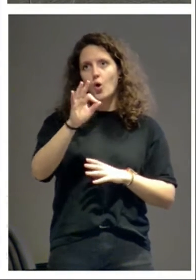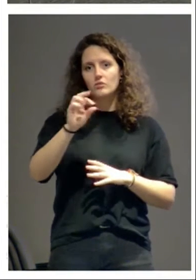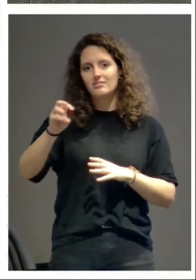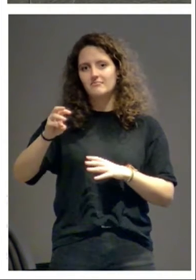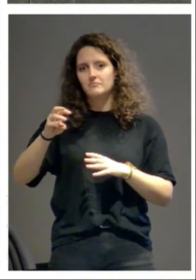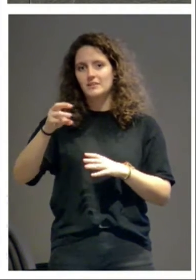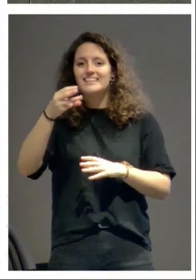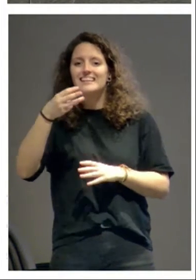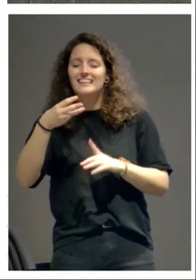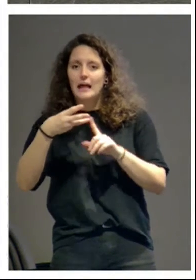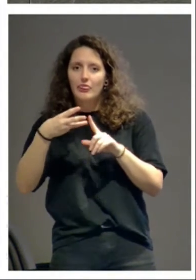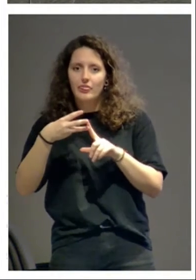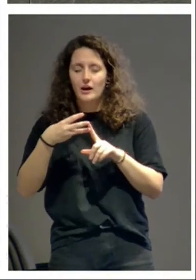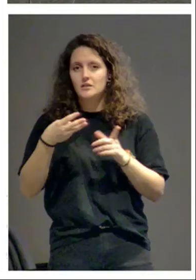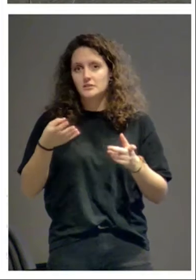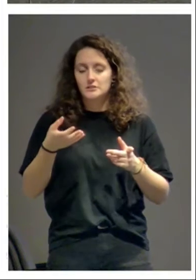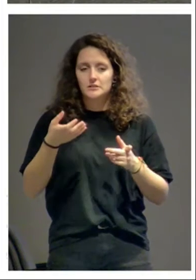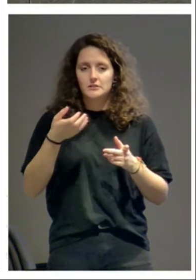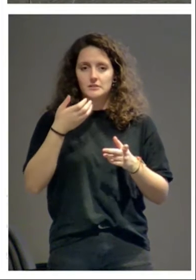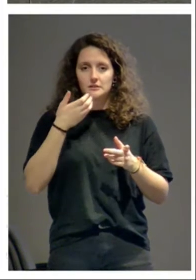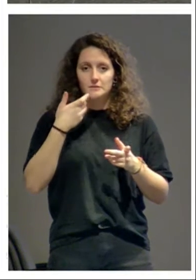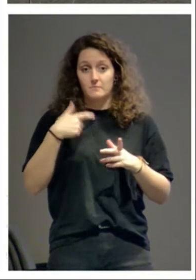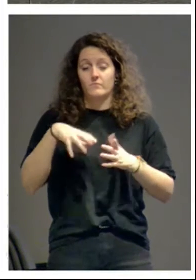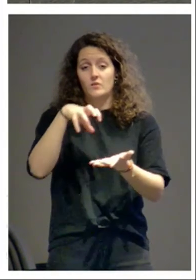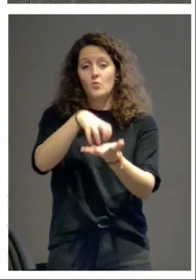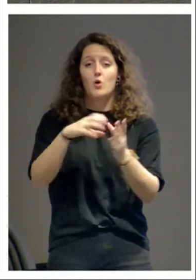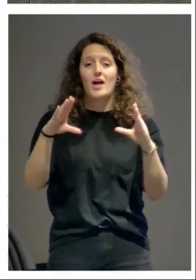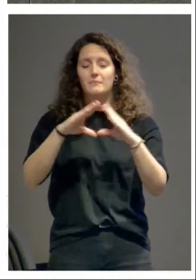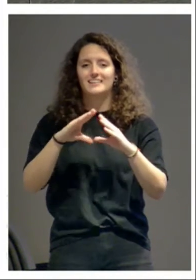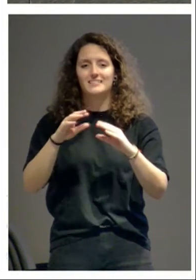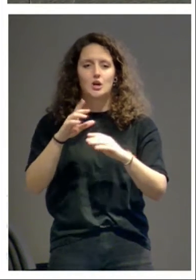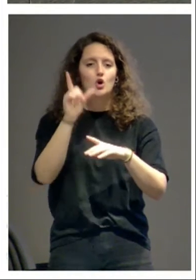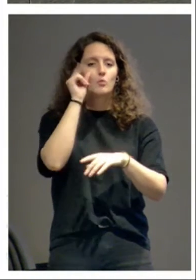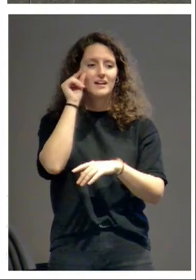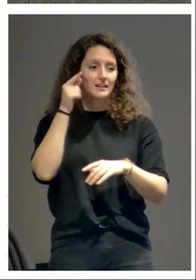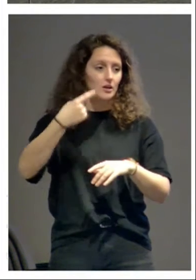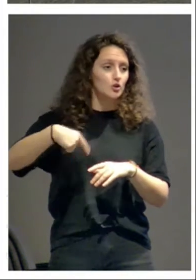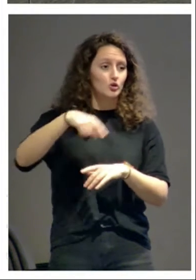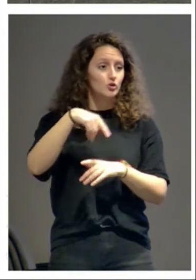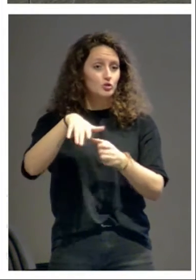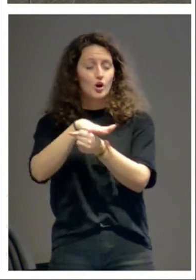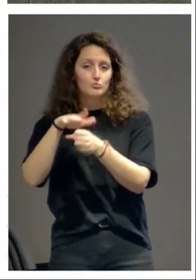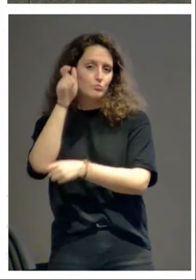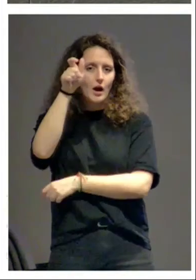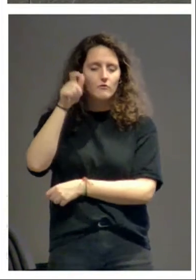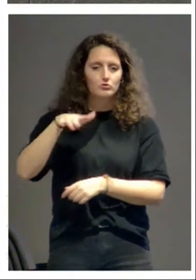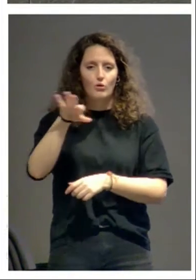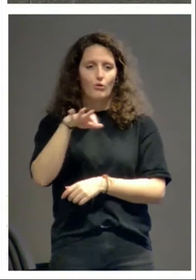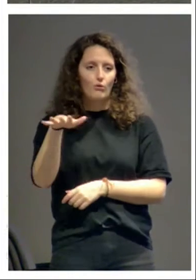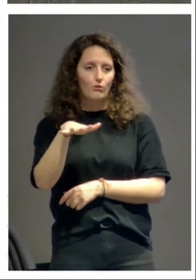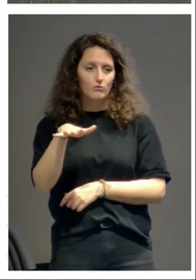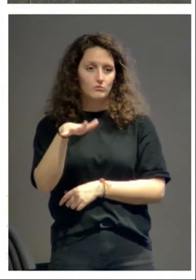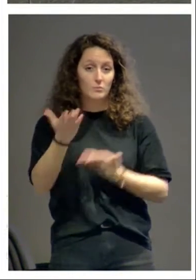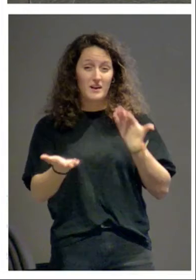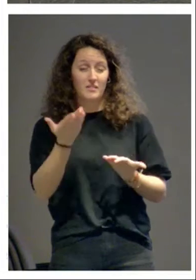nivel, del nivel de las ermitas románicas que encontramos por nuestros pueblos, en nuestros valles? Muy